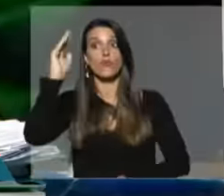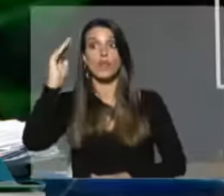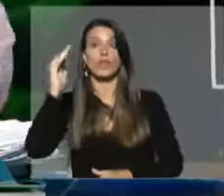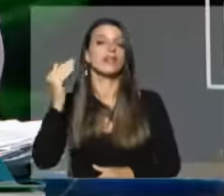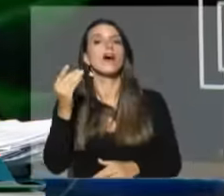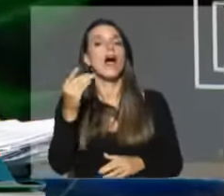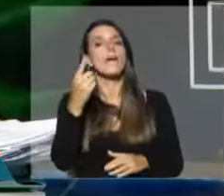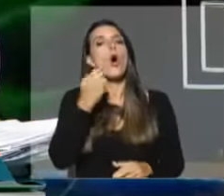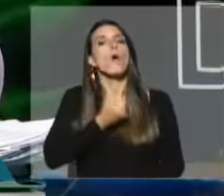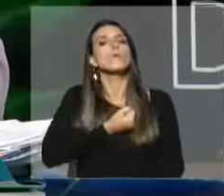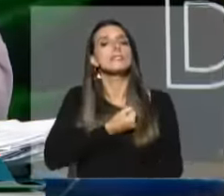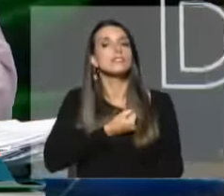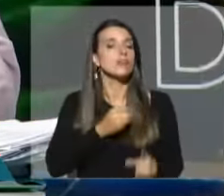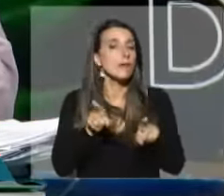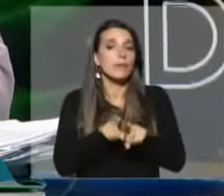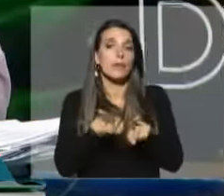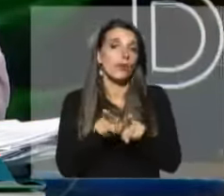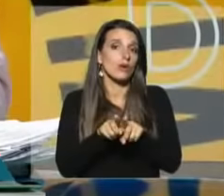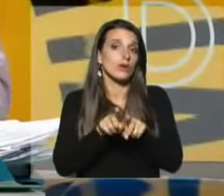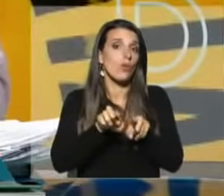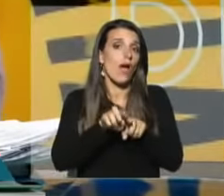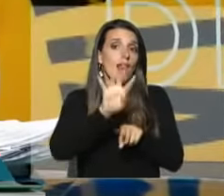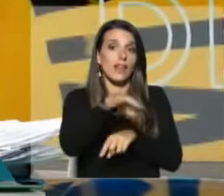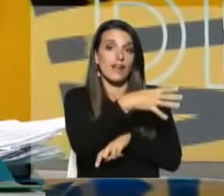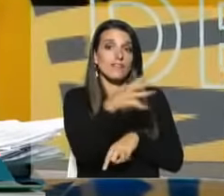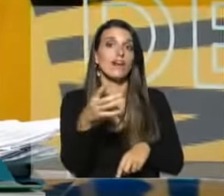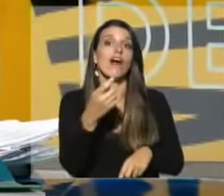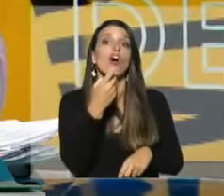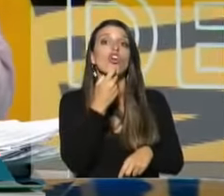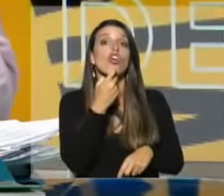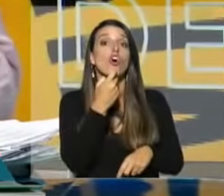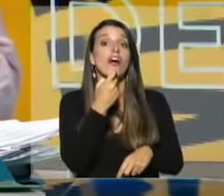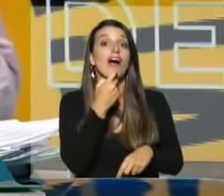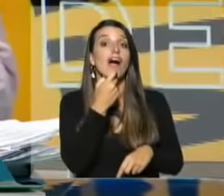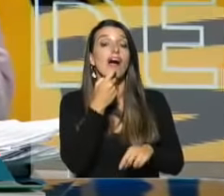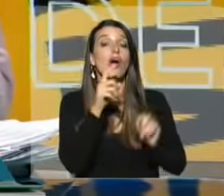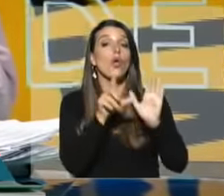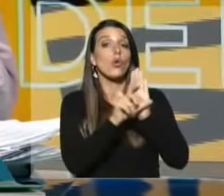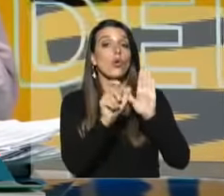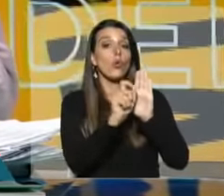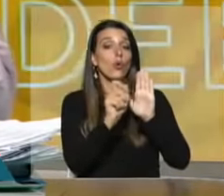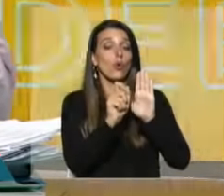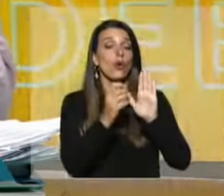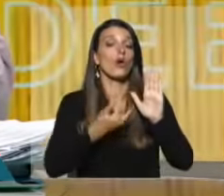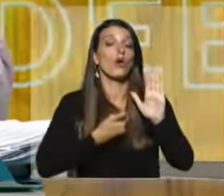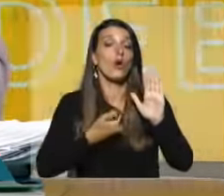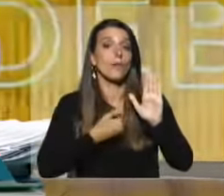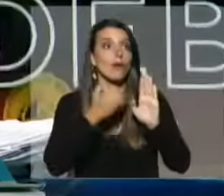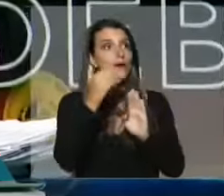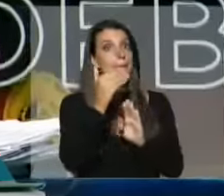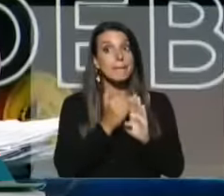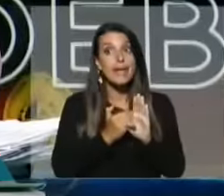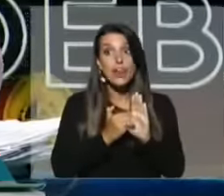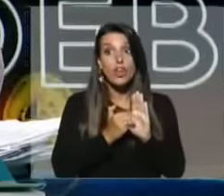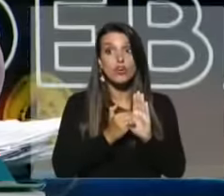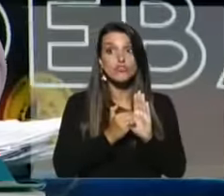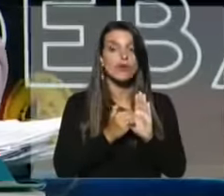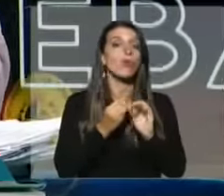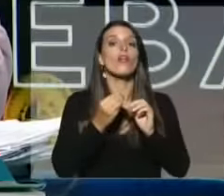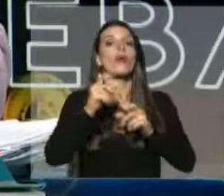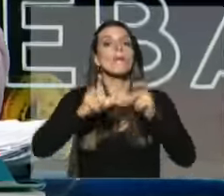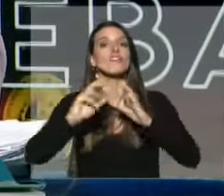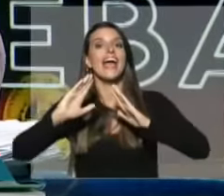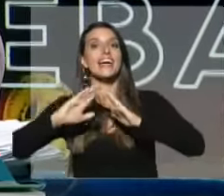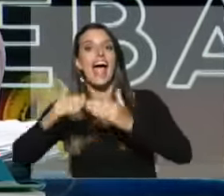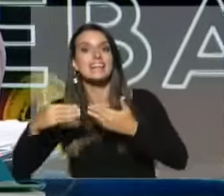también, acá está, esta línea roja es la luz. Bajan cuando la gente se mete en sus casas